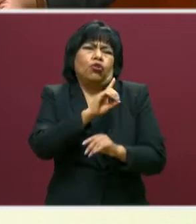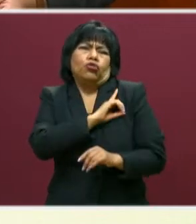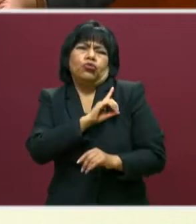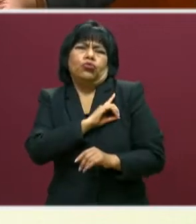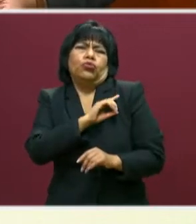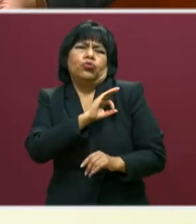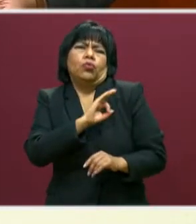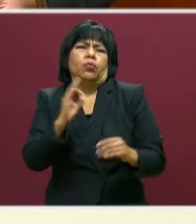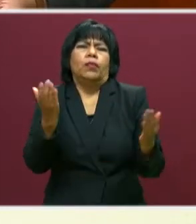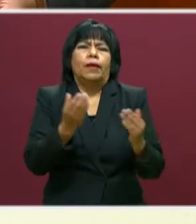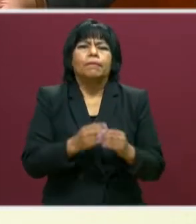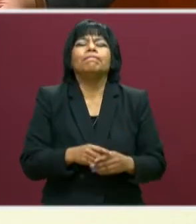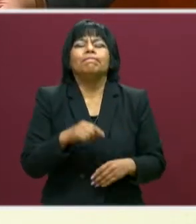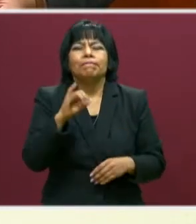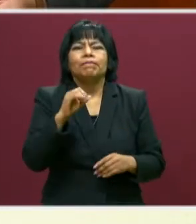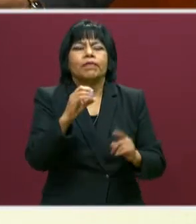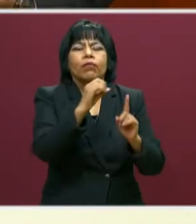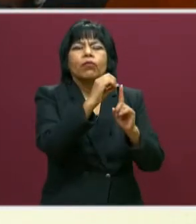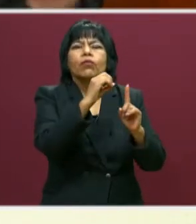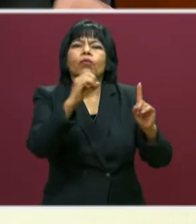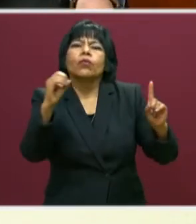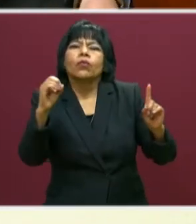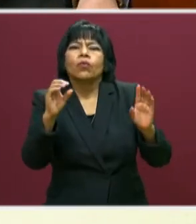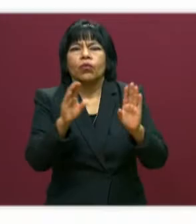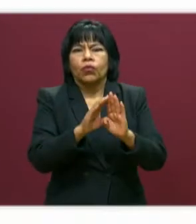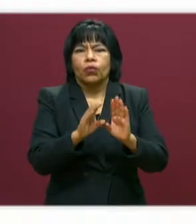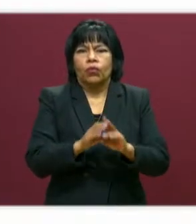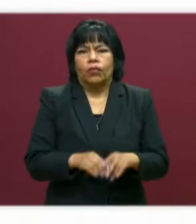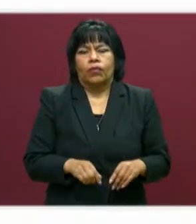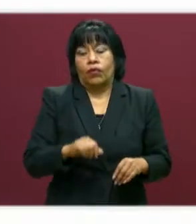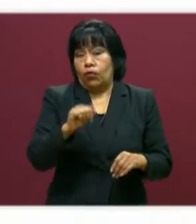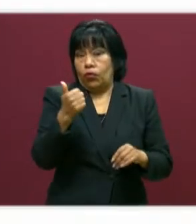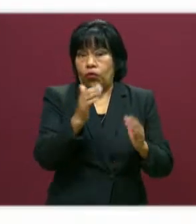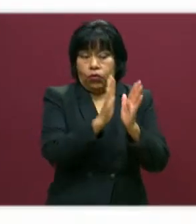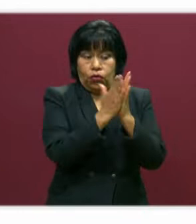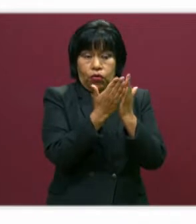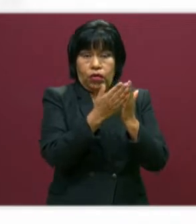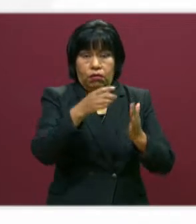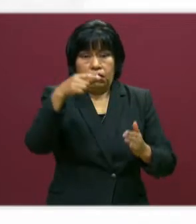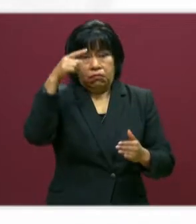exactamente. Tiene una estructura. Voy a recomendar otro libro. Sí.